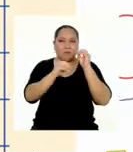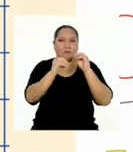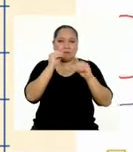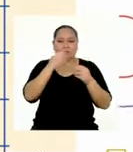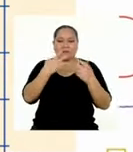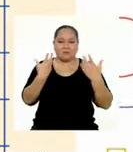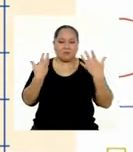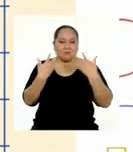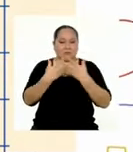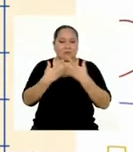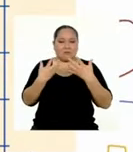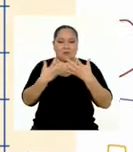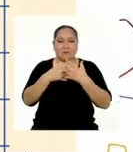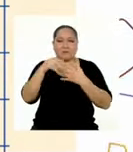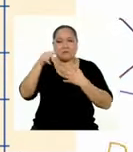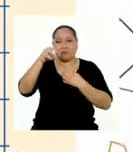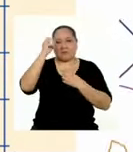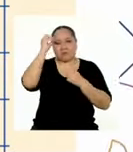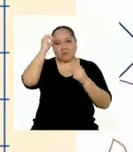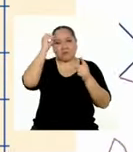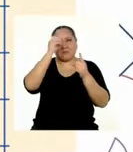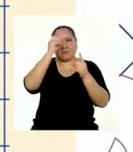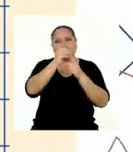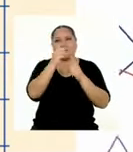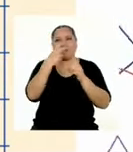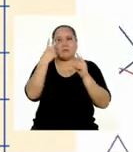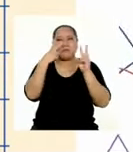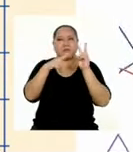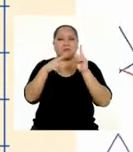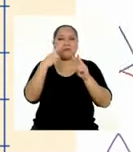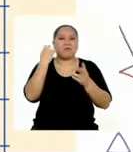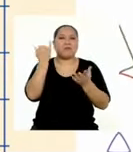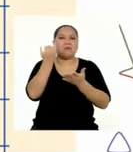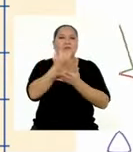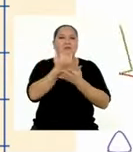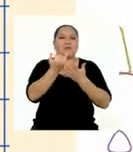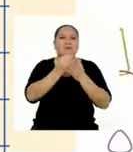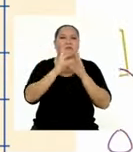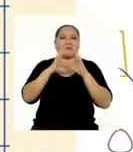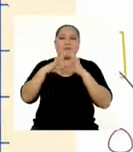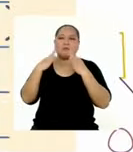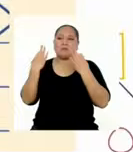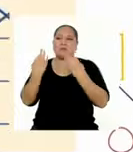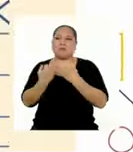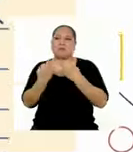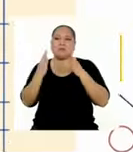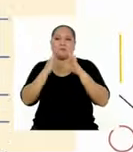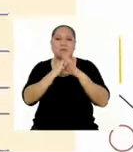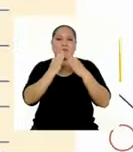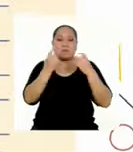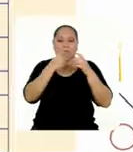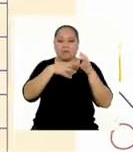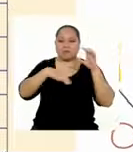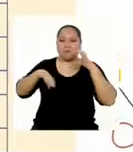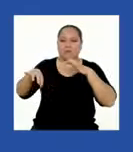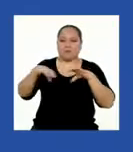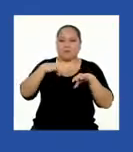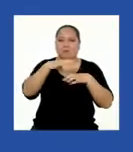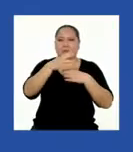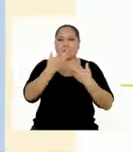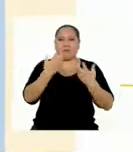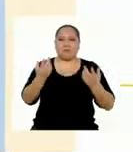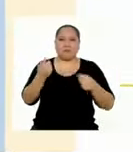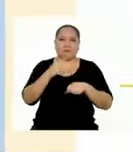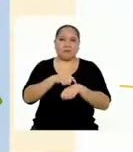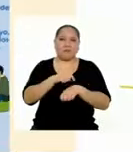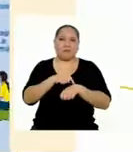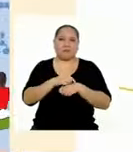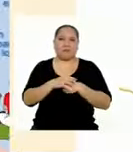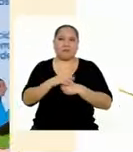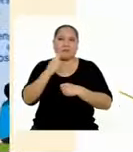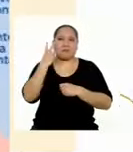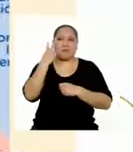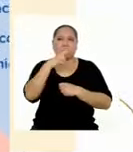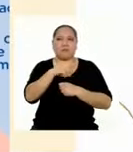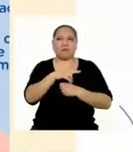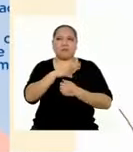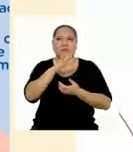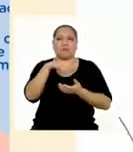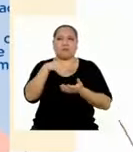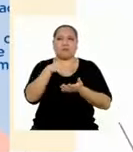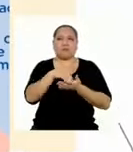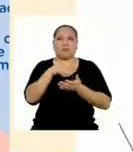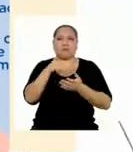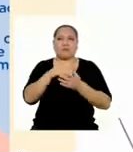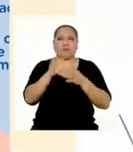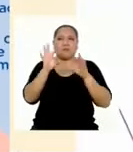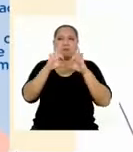están alineados a su intención. Y como vemos, son ilustraciones de familias en situaciones cotidianas. Mire, al